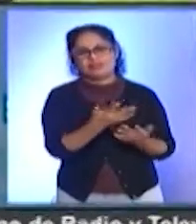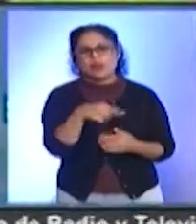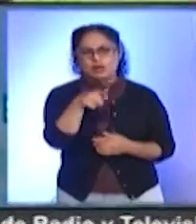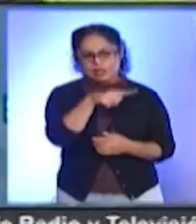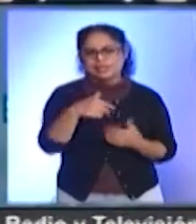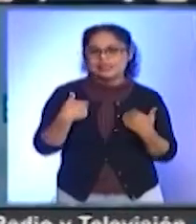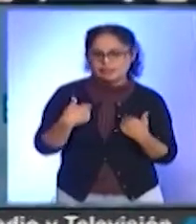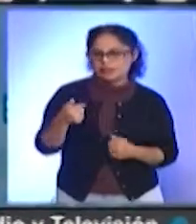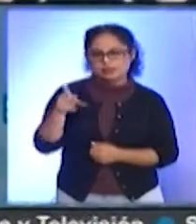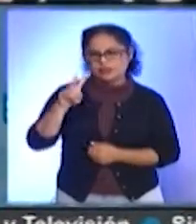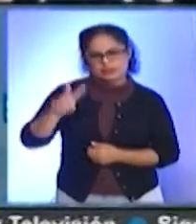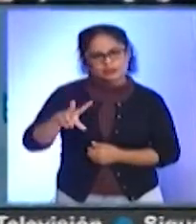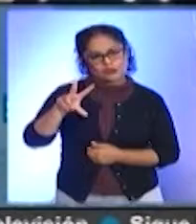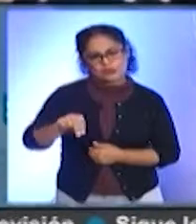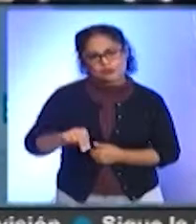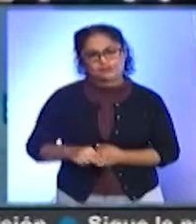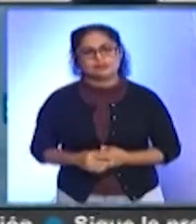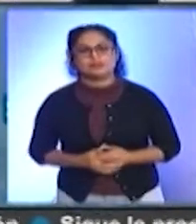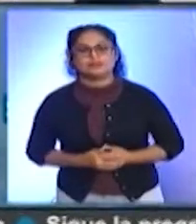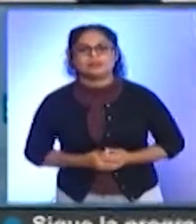que se vive, pero no es aceptable.